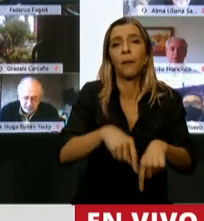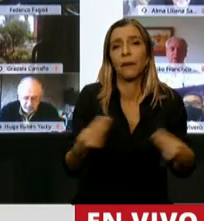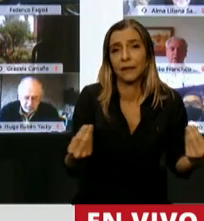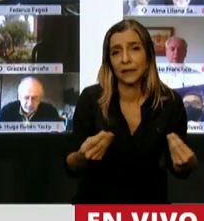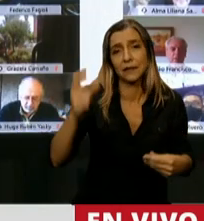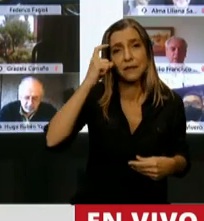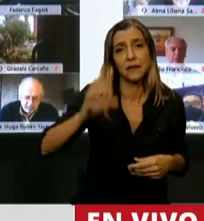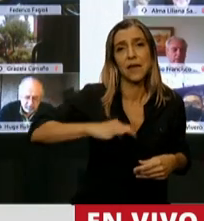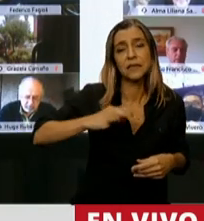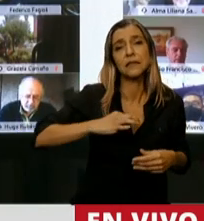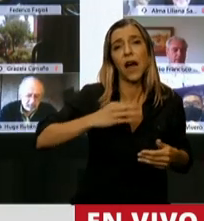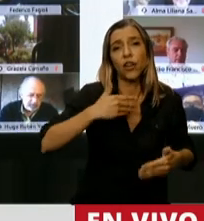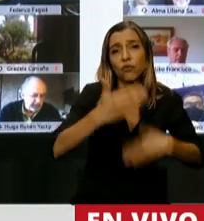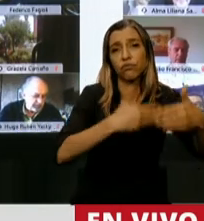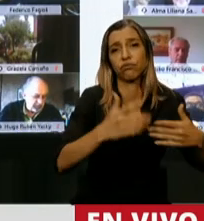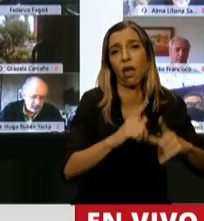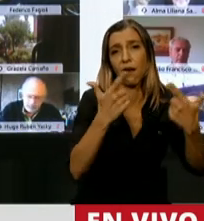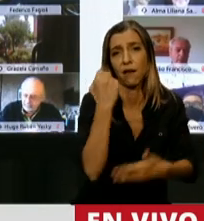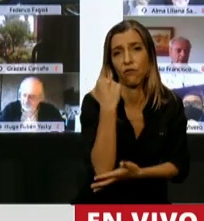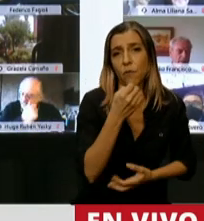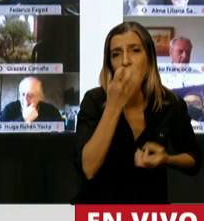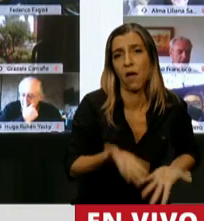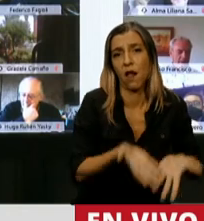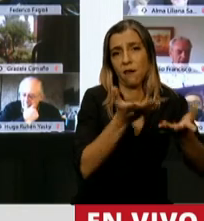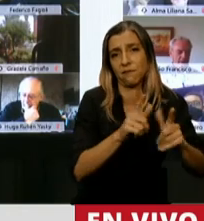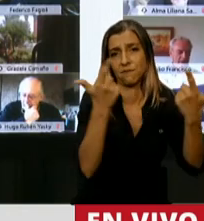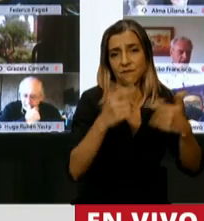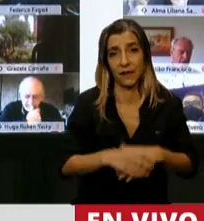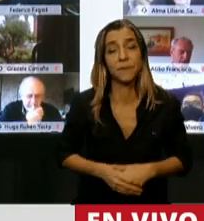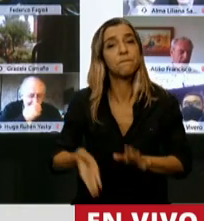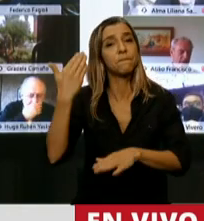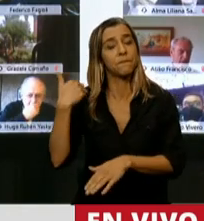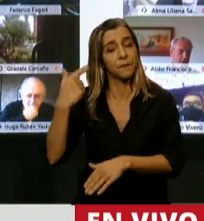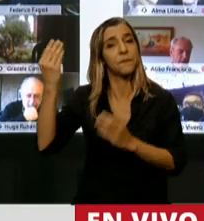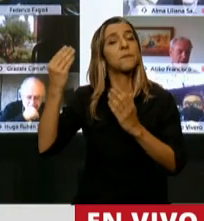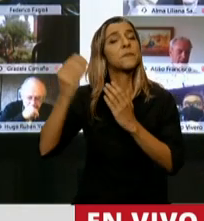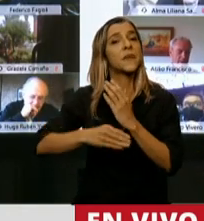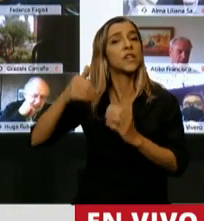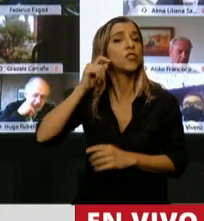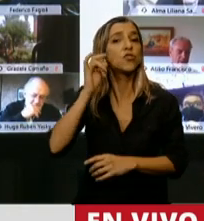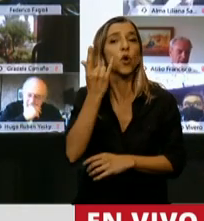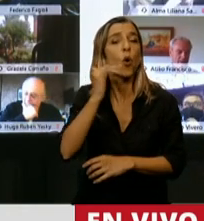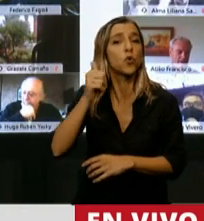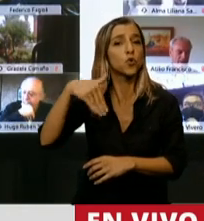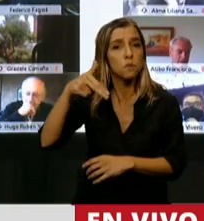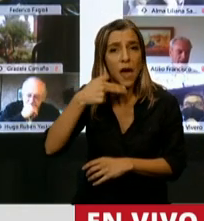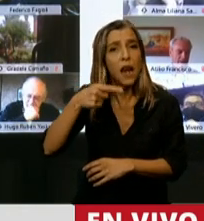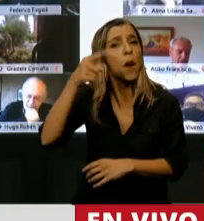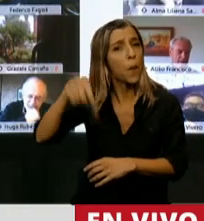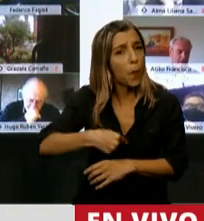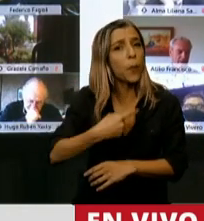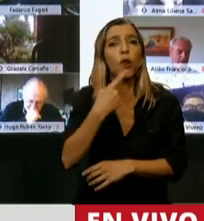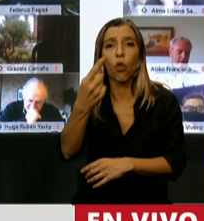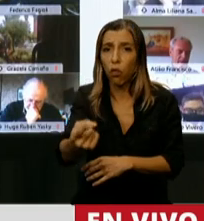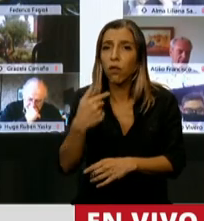intervención del Ministro Guzmán, cuando vino al Congreso, admitió. Porque cuando vino al Congreso acá, dijo que el problema de la Argentina, por el cual